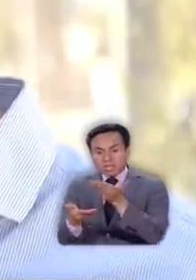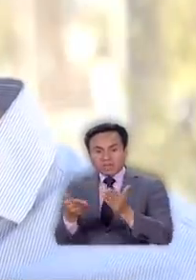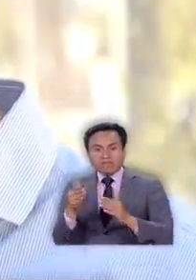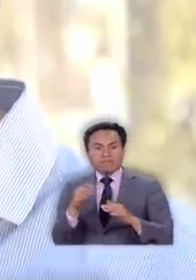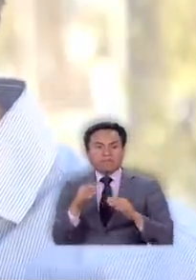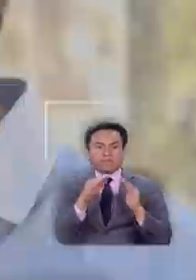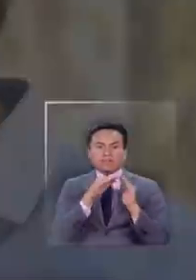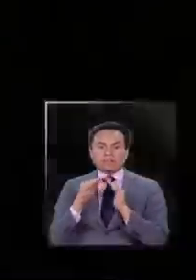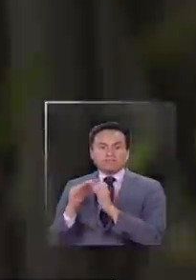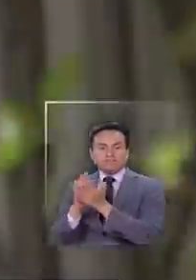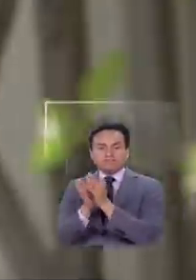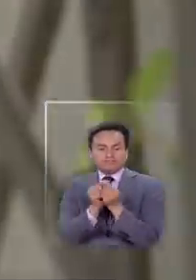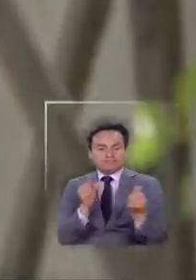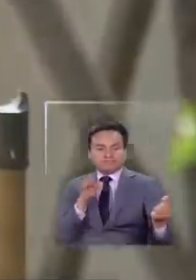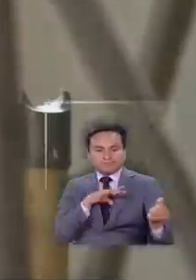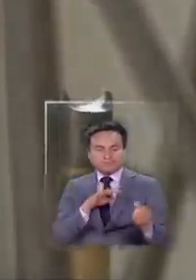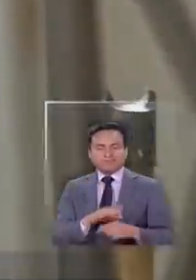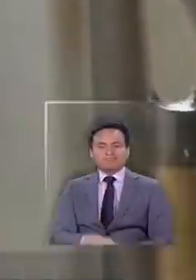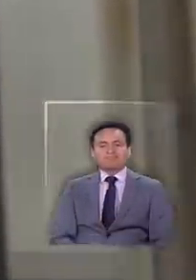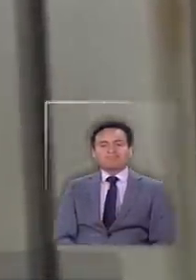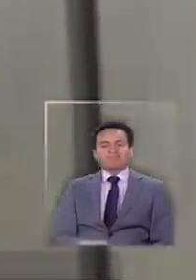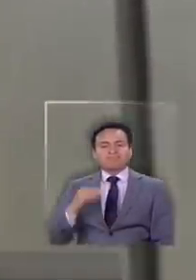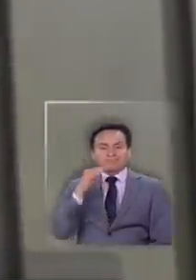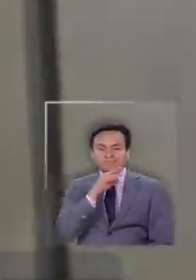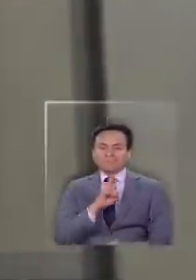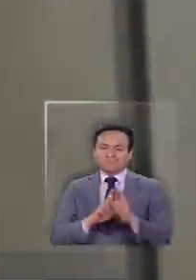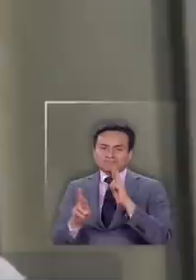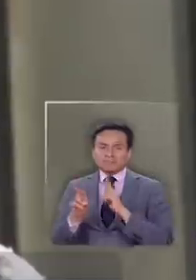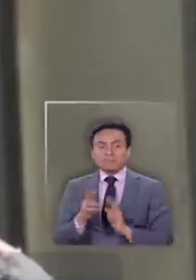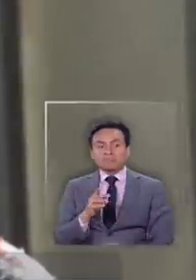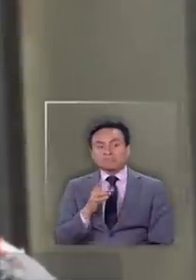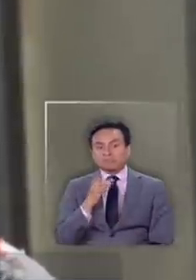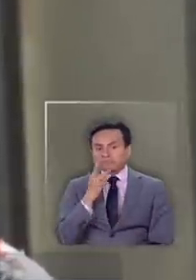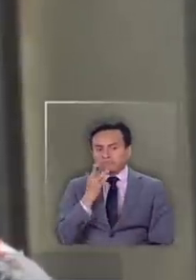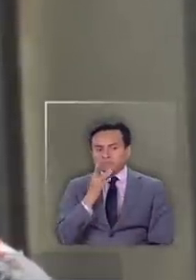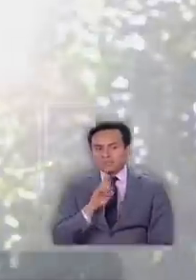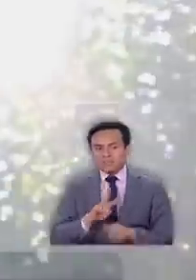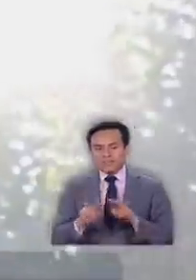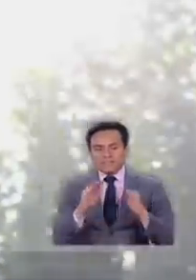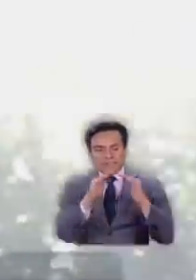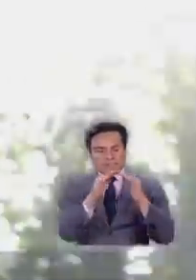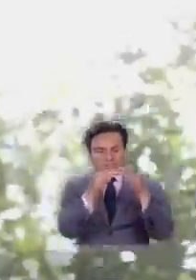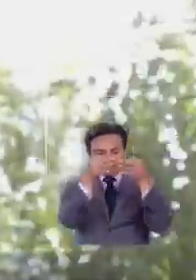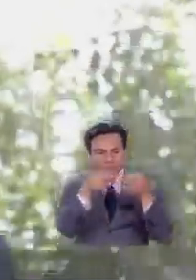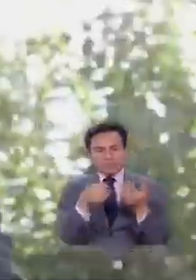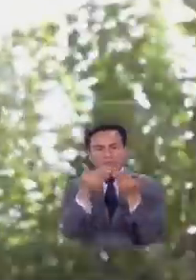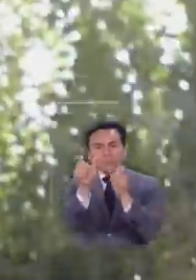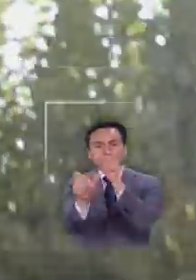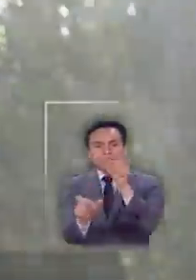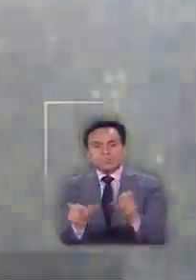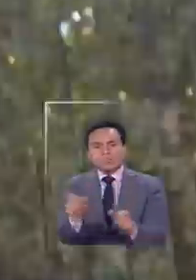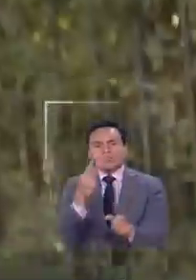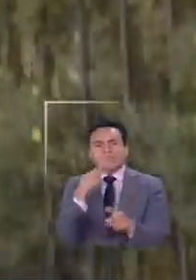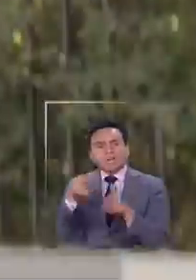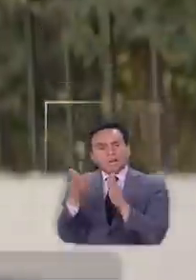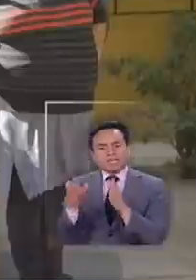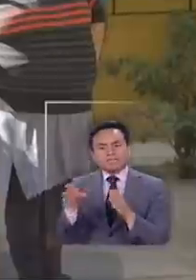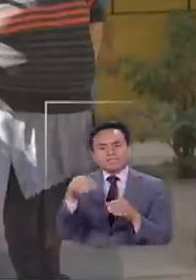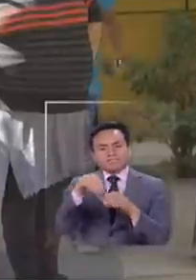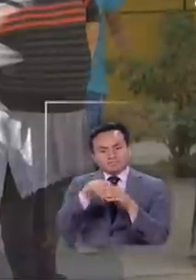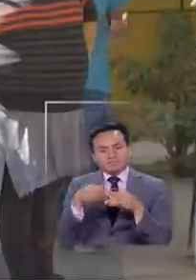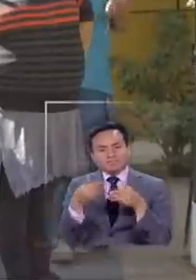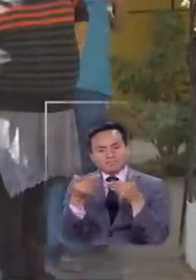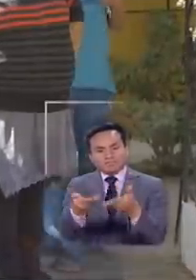en distintos puntos de Chile simple lo que hacen lo es asignar viviendas definitivas a personas en situación de calle